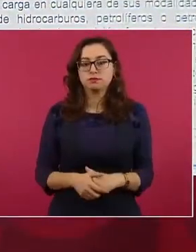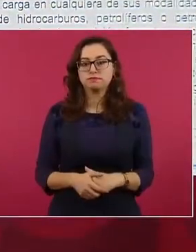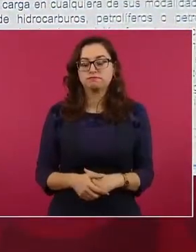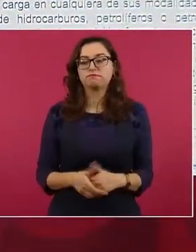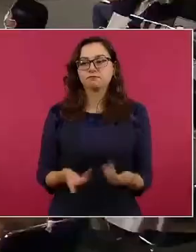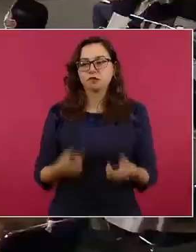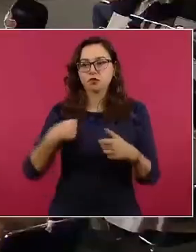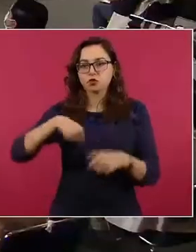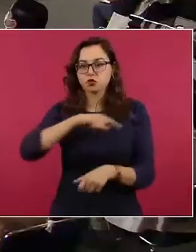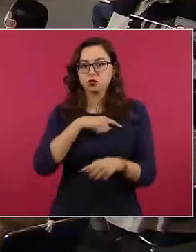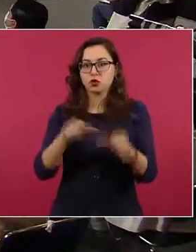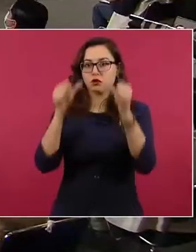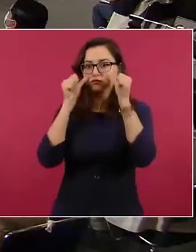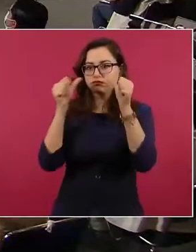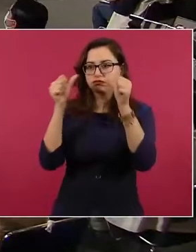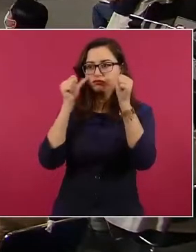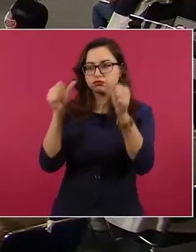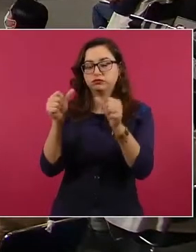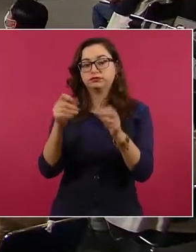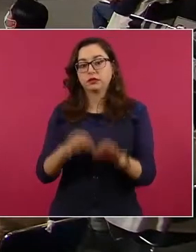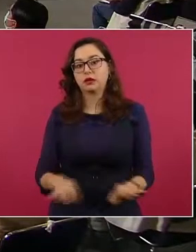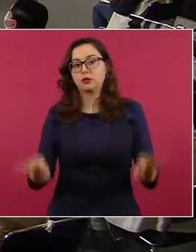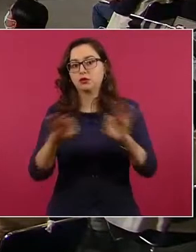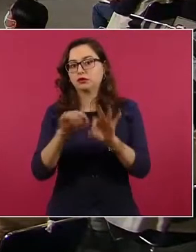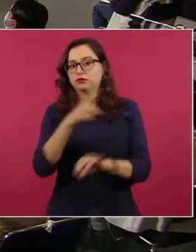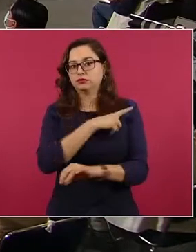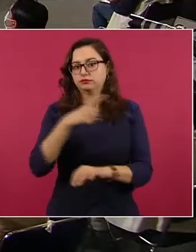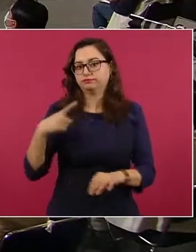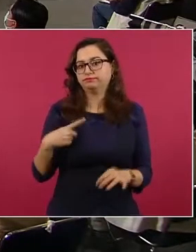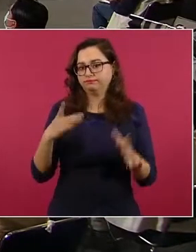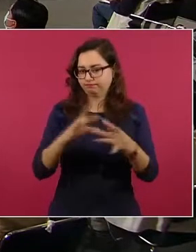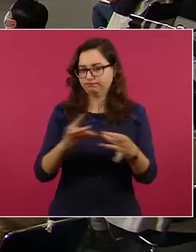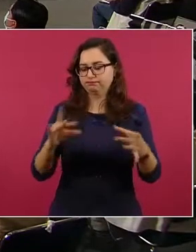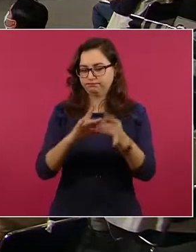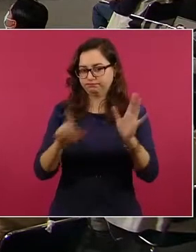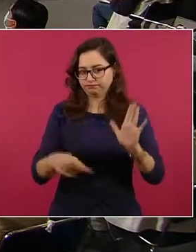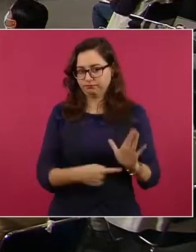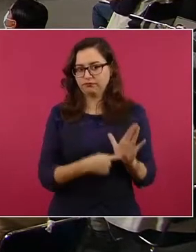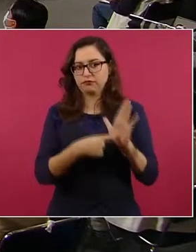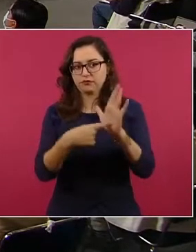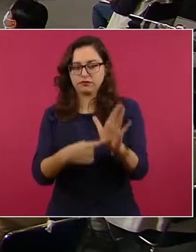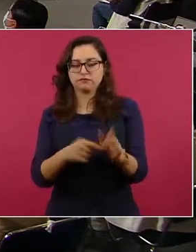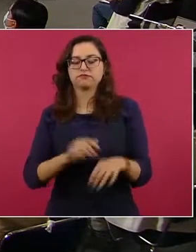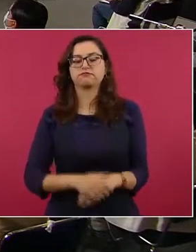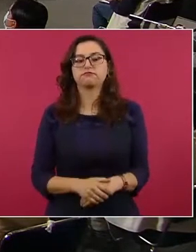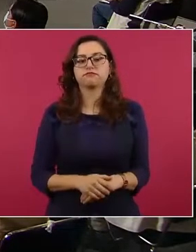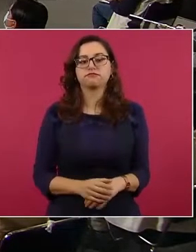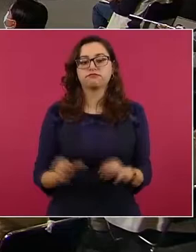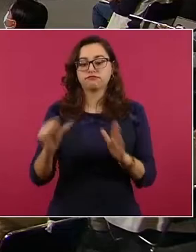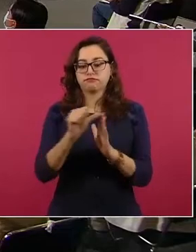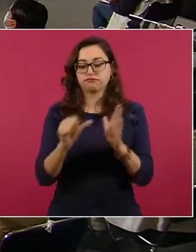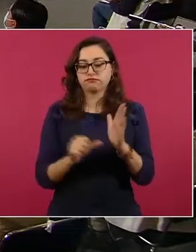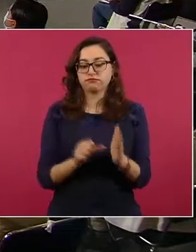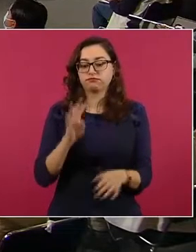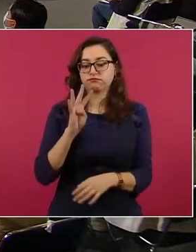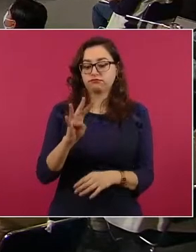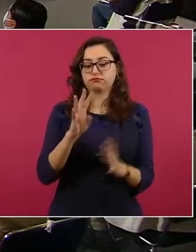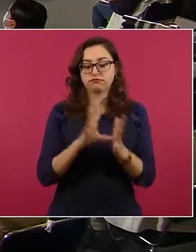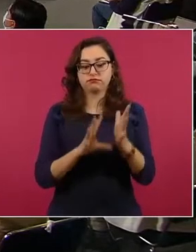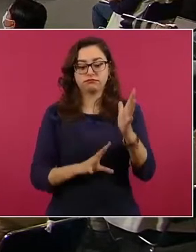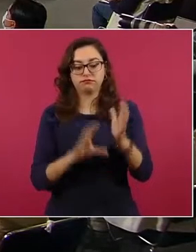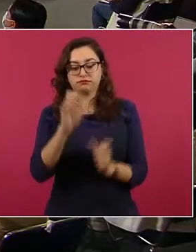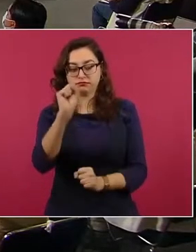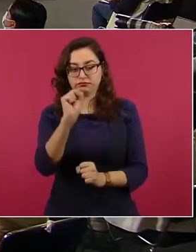siguiente. En el artículo 19 constitucional se establece que el juez ordenará la prisión preventiva